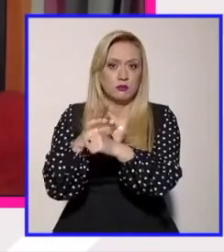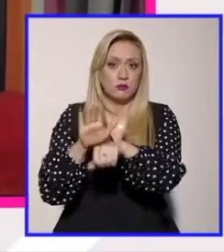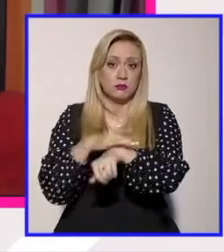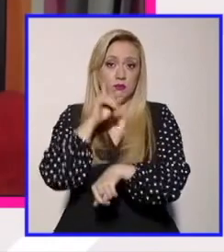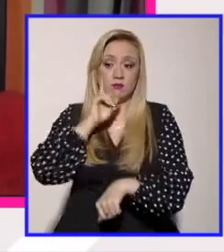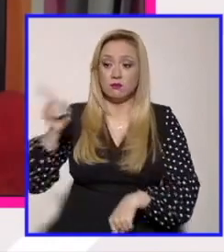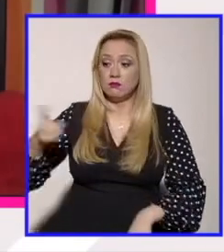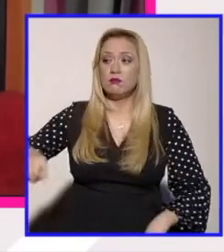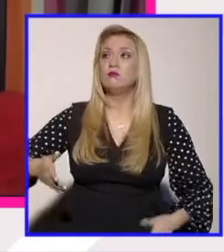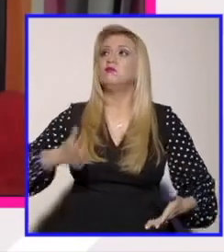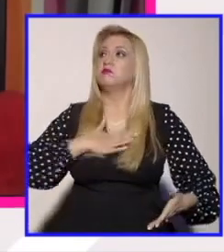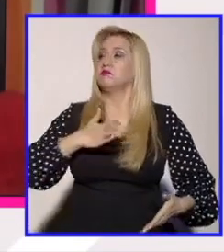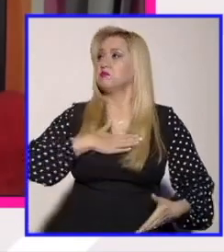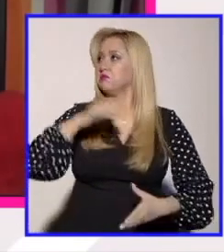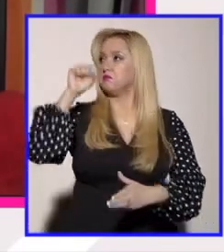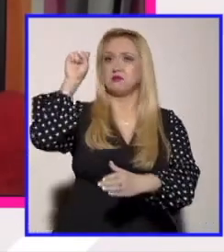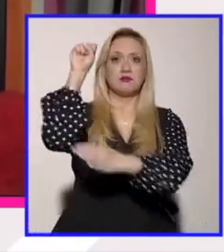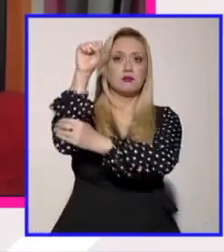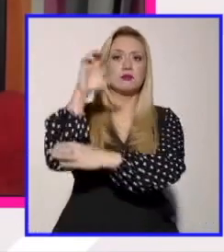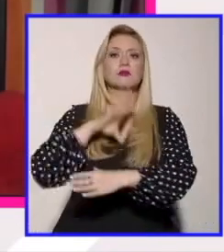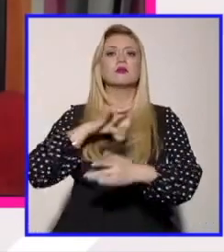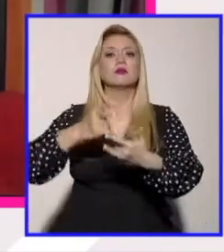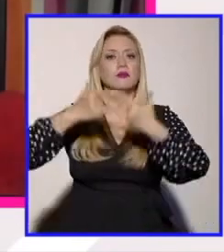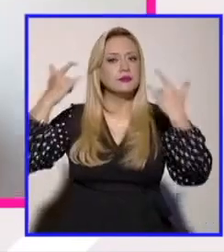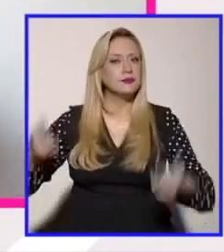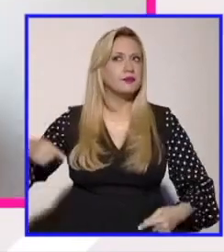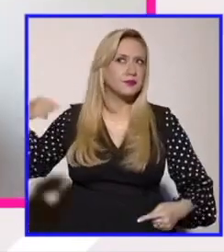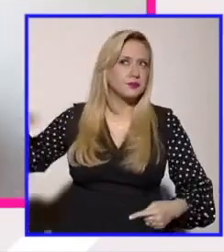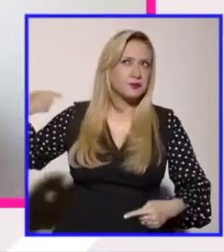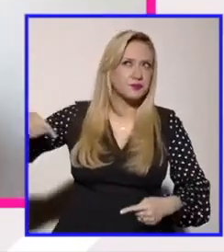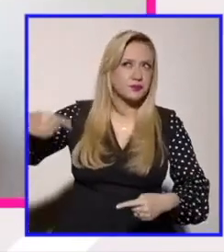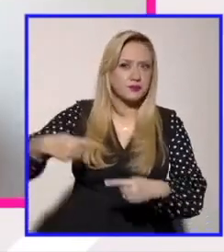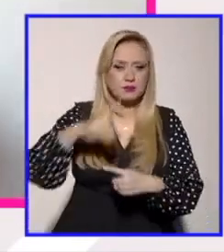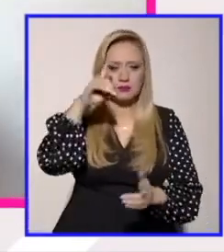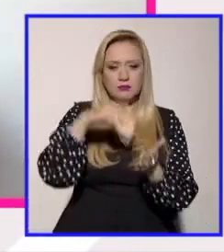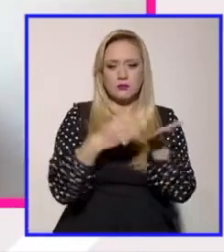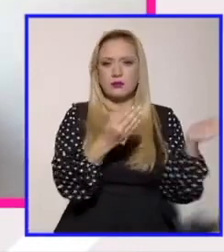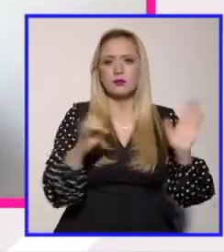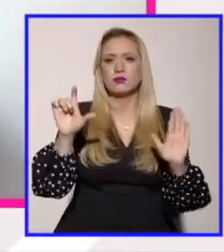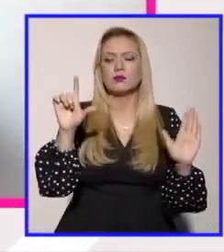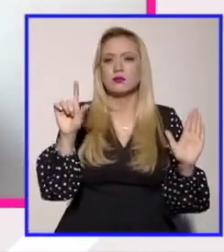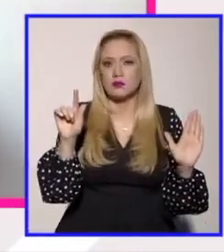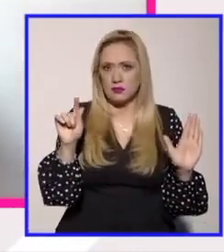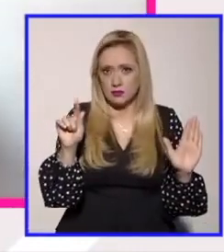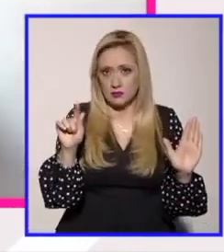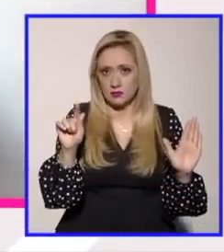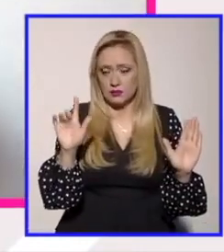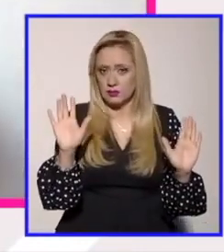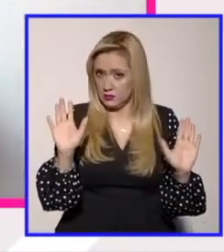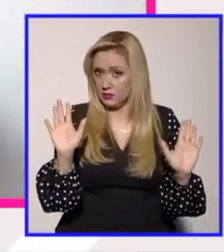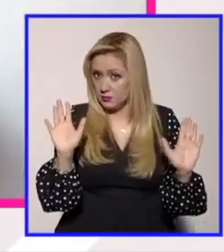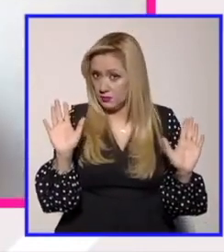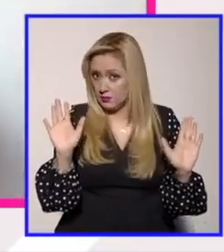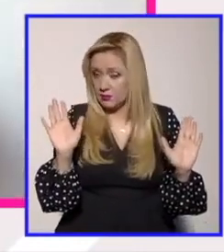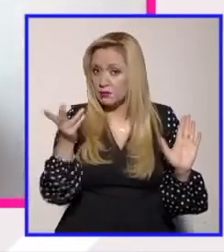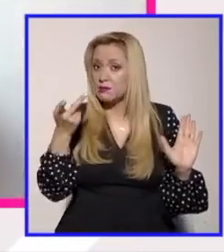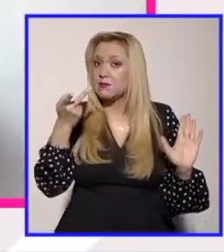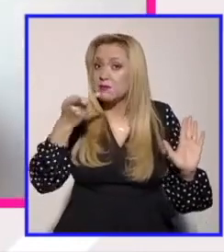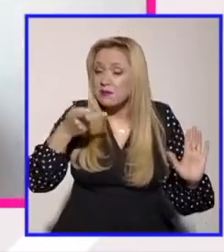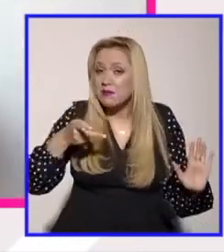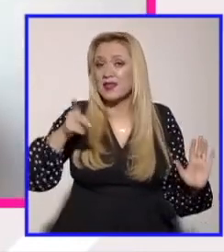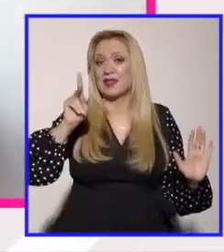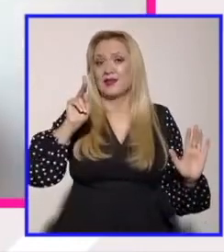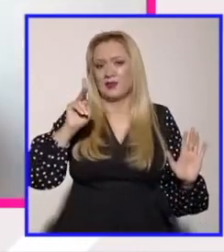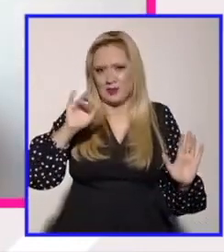feministas hay una historia de esto que como bien dices viene desde los 70s y tenemos feminismos que son como bien lo